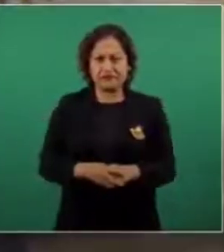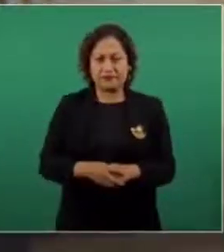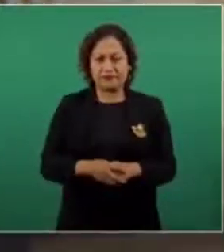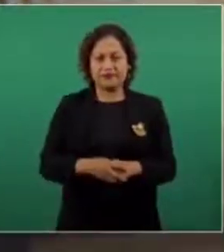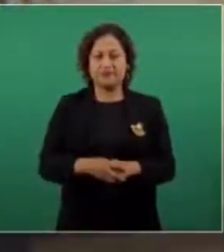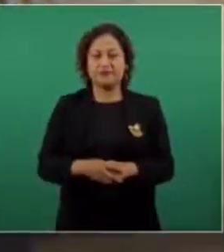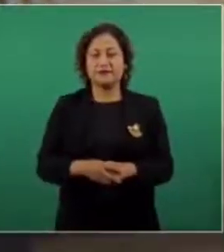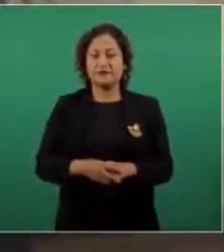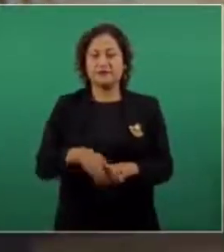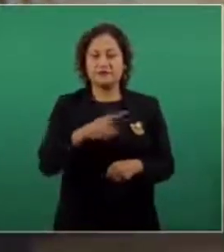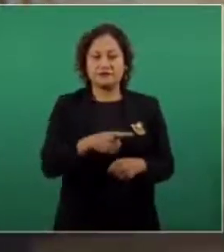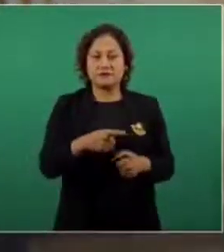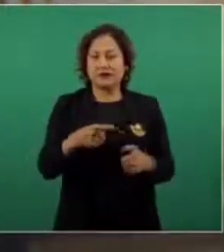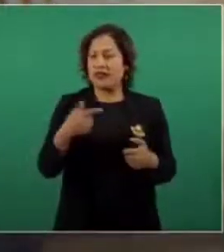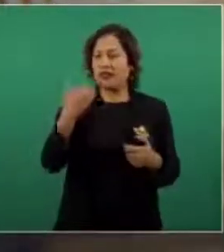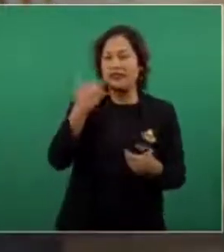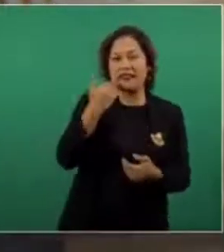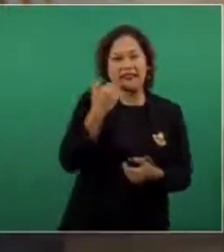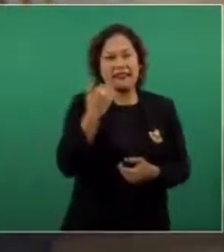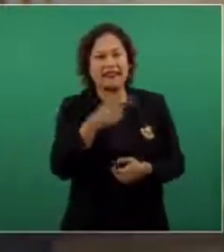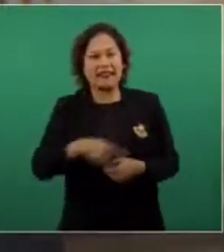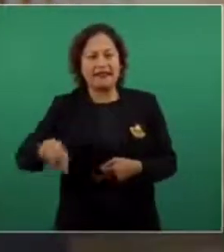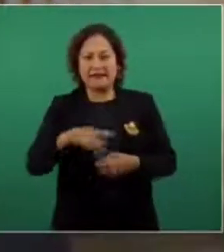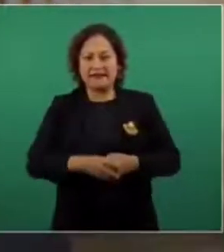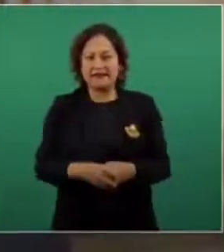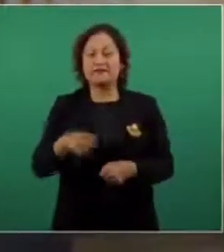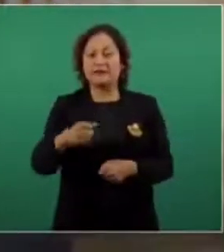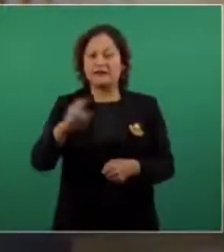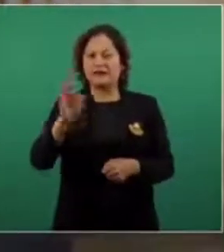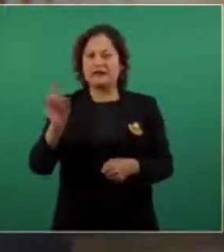liberticida, insecto venenoso,